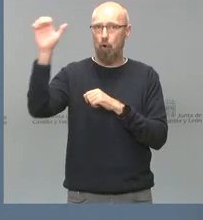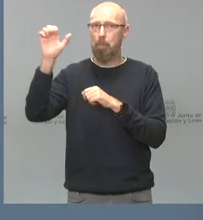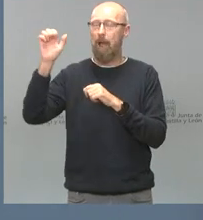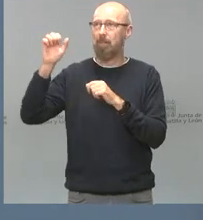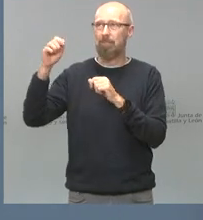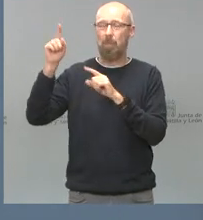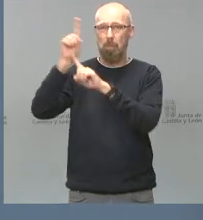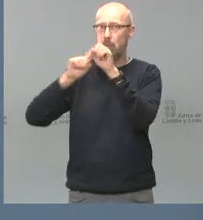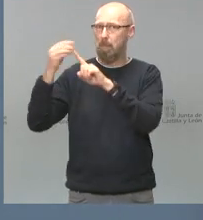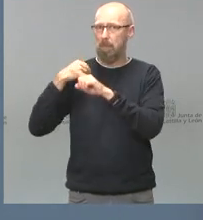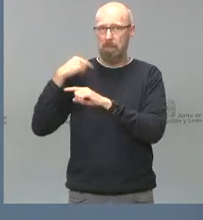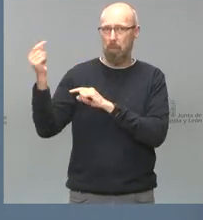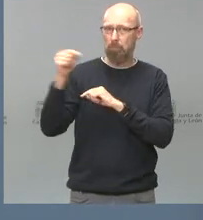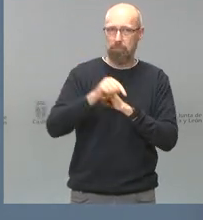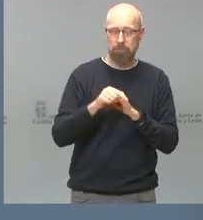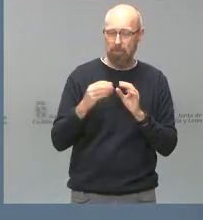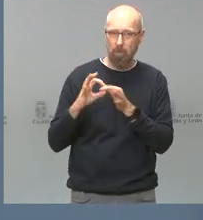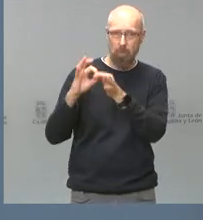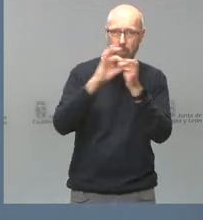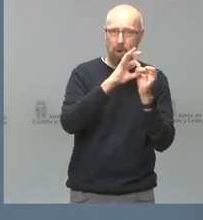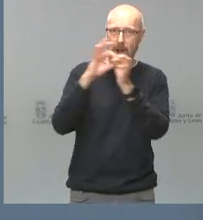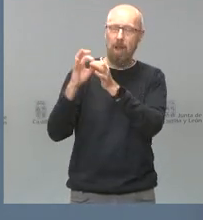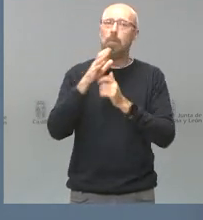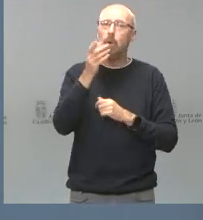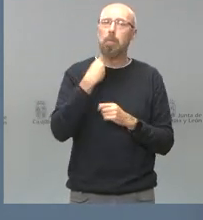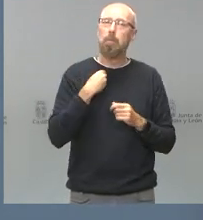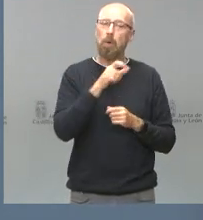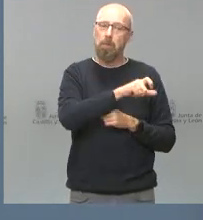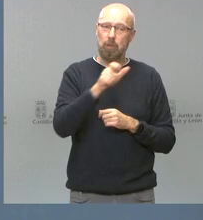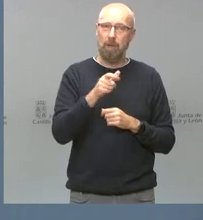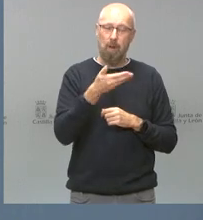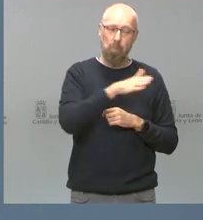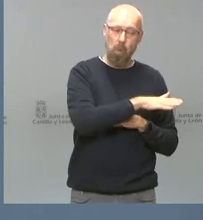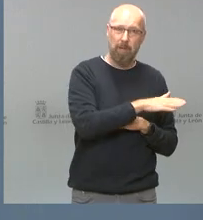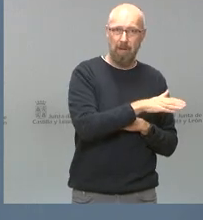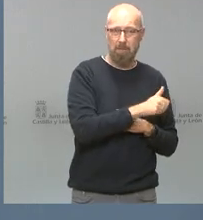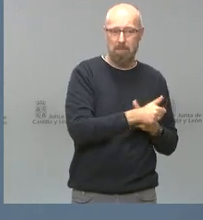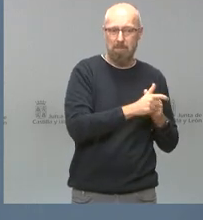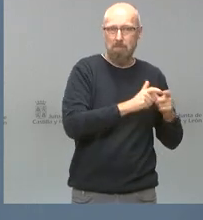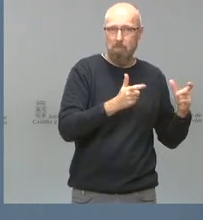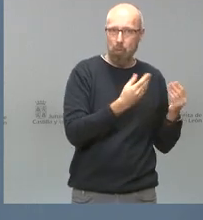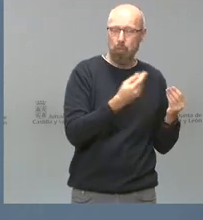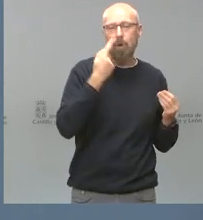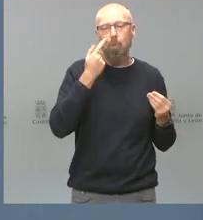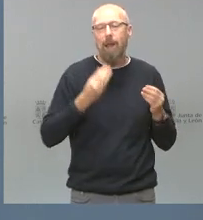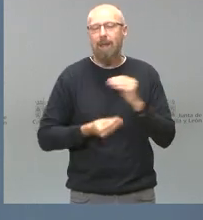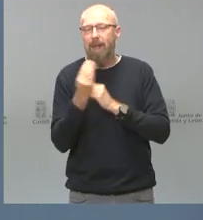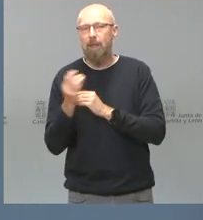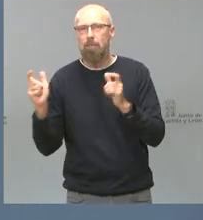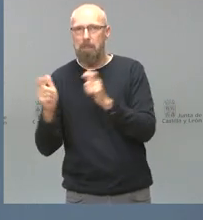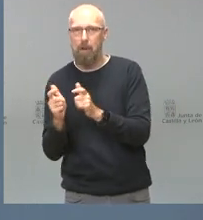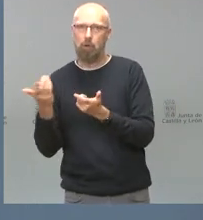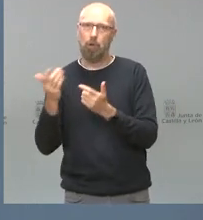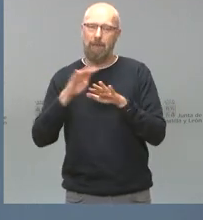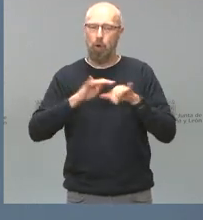natalidad no vienen a compensar las tasas de defunción en la mayor parte de los países de la Unión Europea y en la mayor parte de las comunidades autónomas de España. También